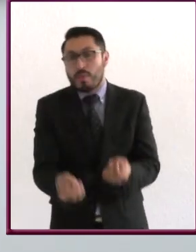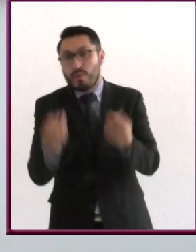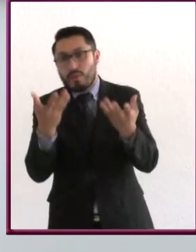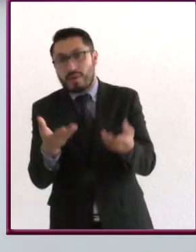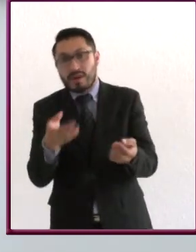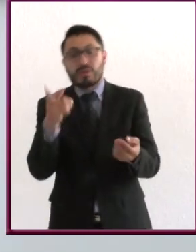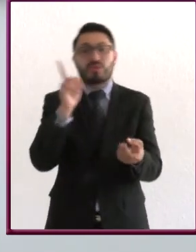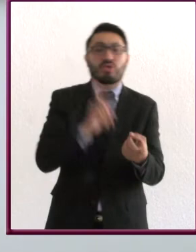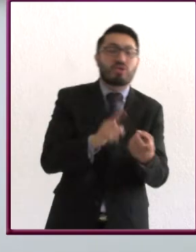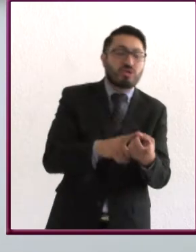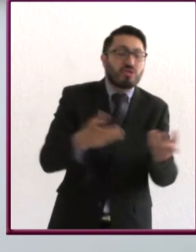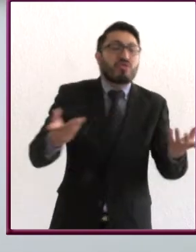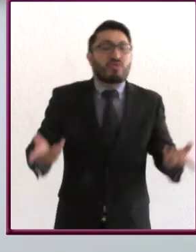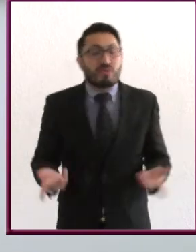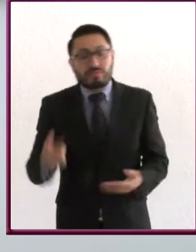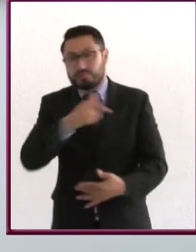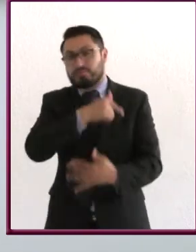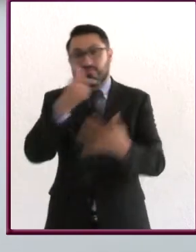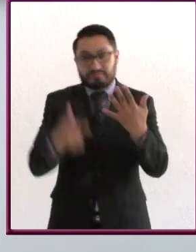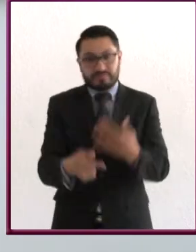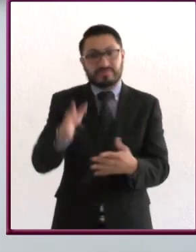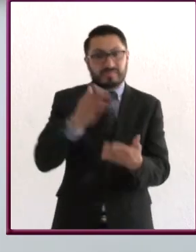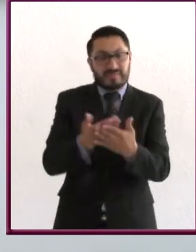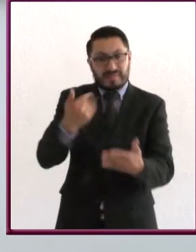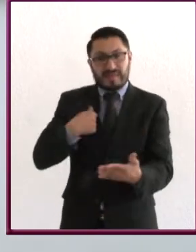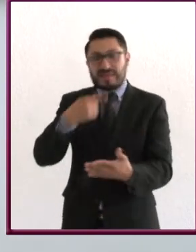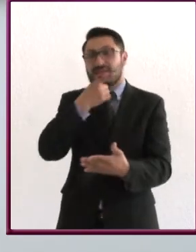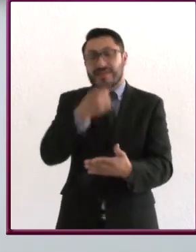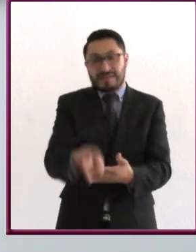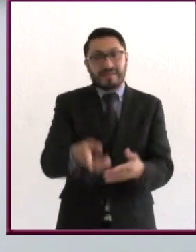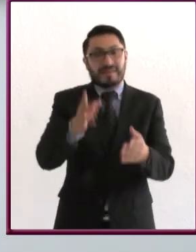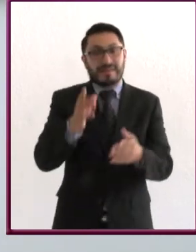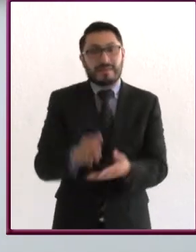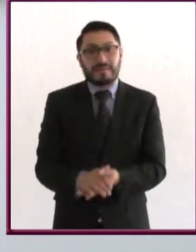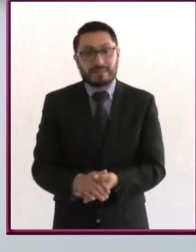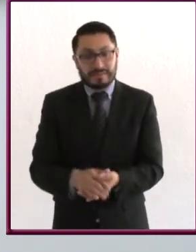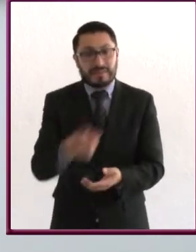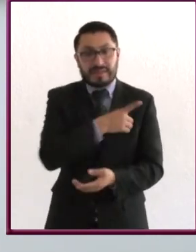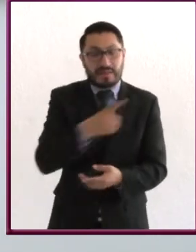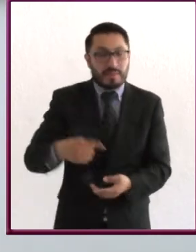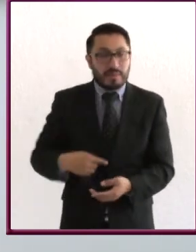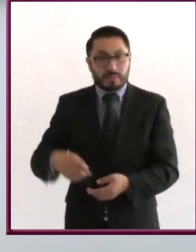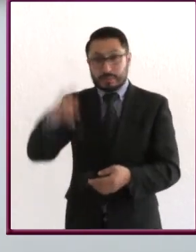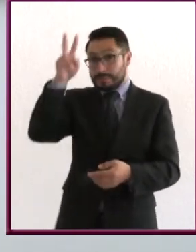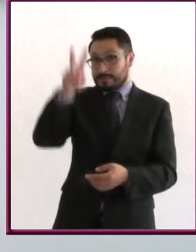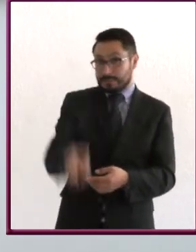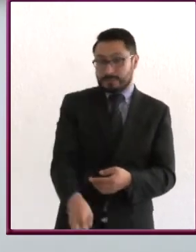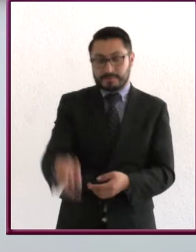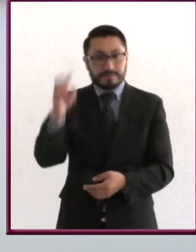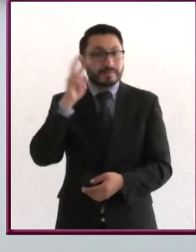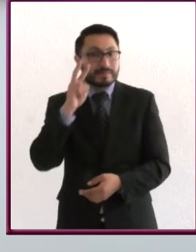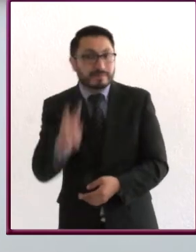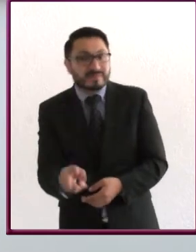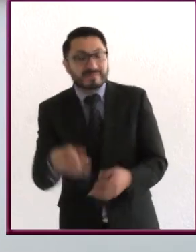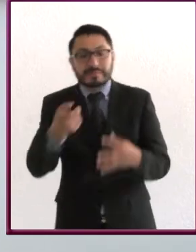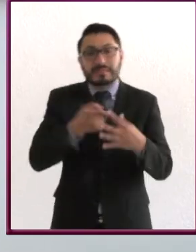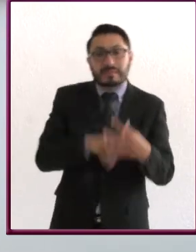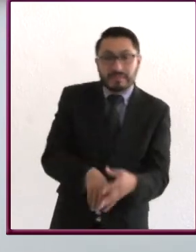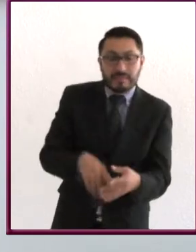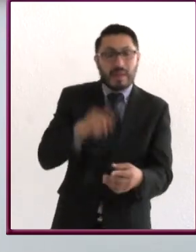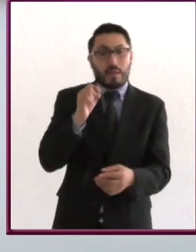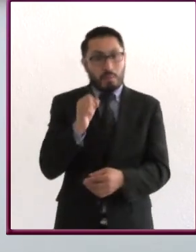van a hacer, eso nos va a ayudar. Como ya les había dicho, bueno, ponernos metas realistas, ¿no? Empezar por